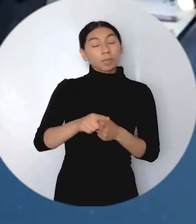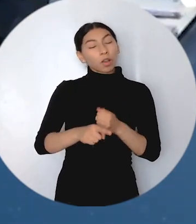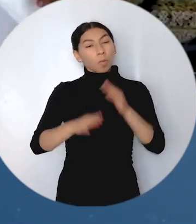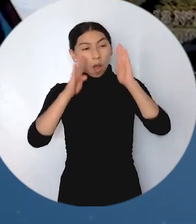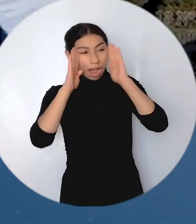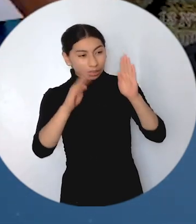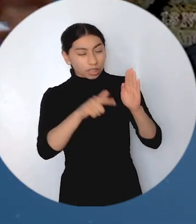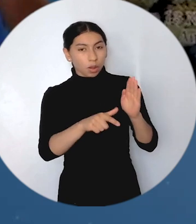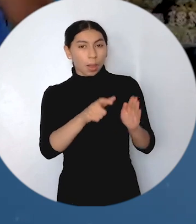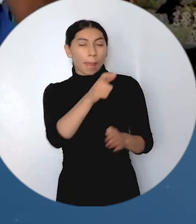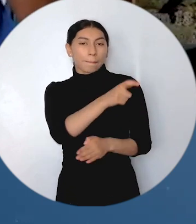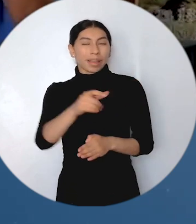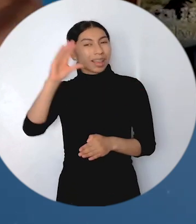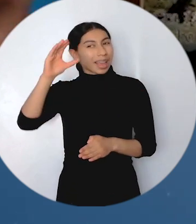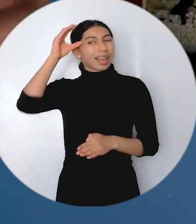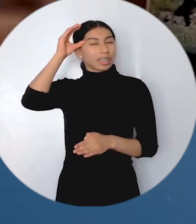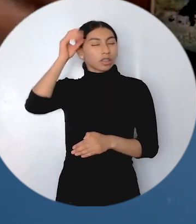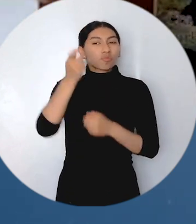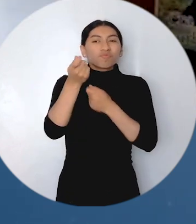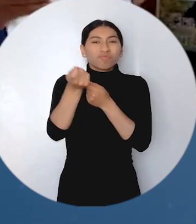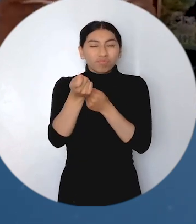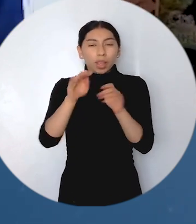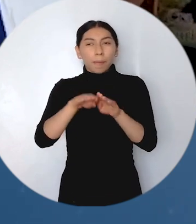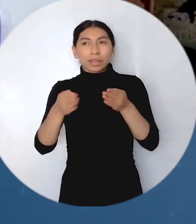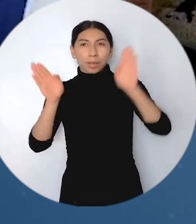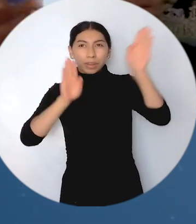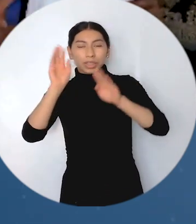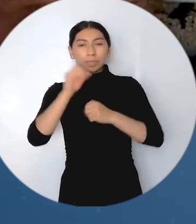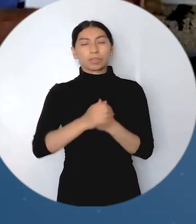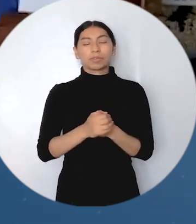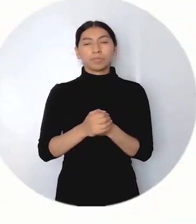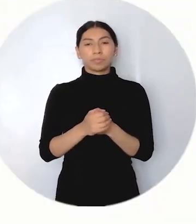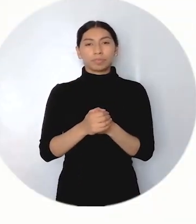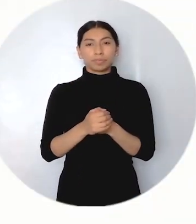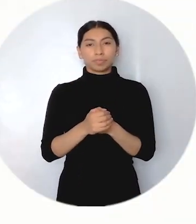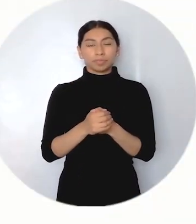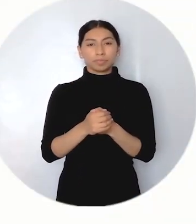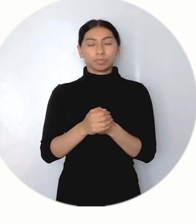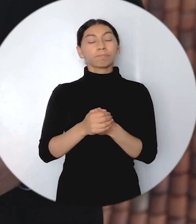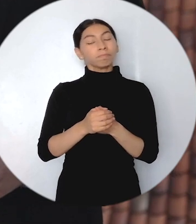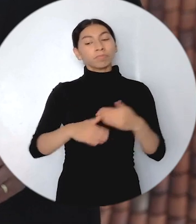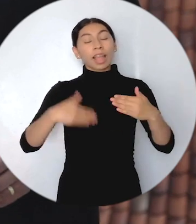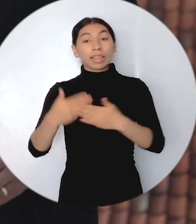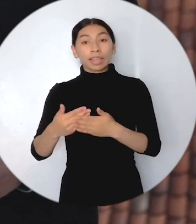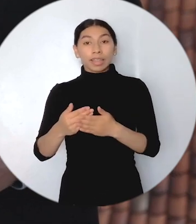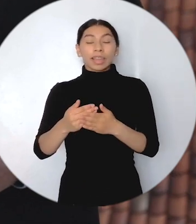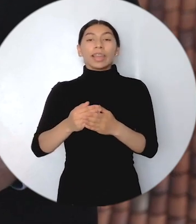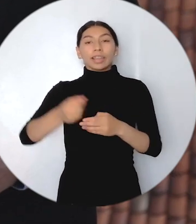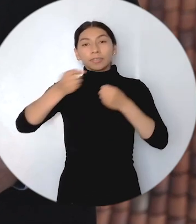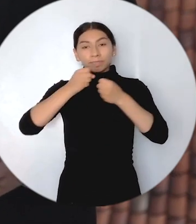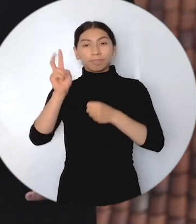técnica a personeros municipales de cara a las próximas elecciones de mesas de participación. Hasta aquí el